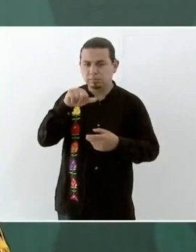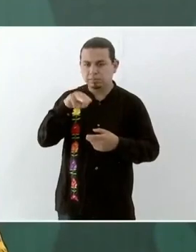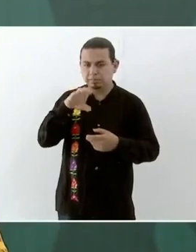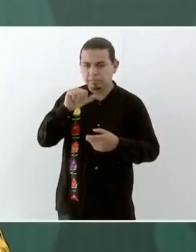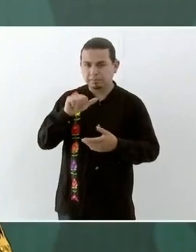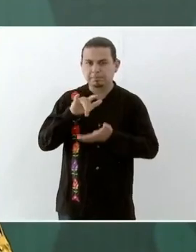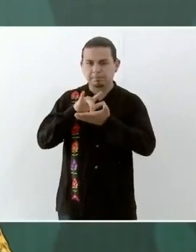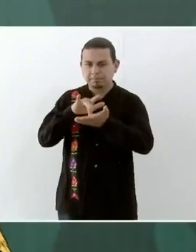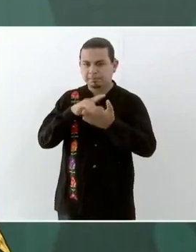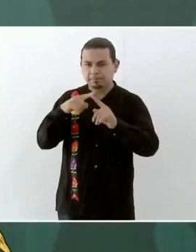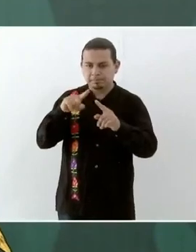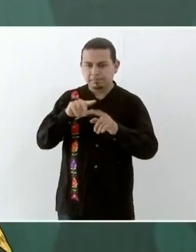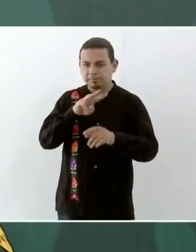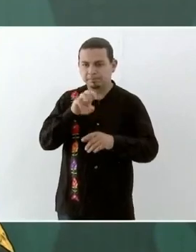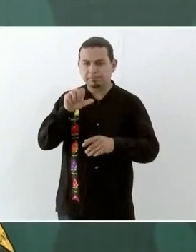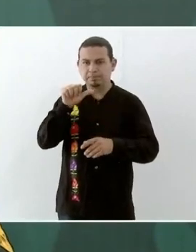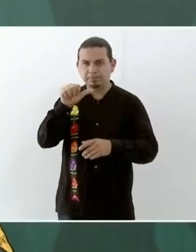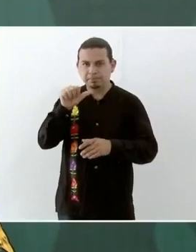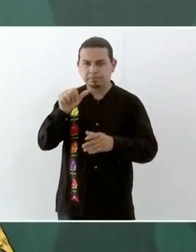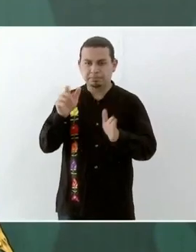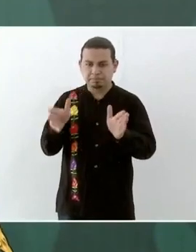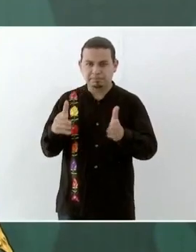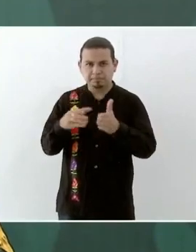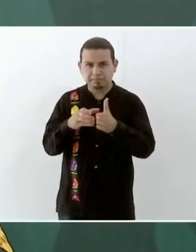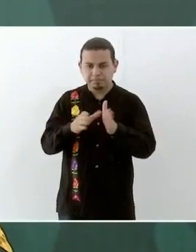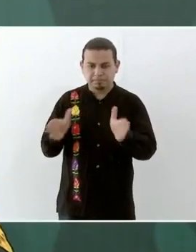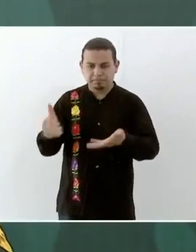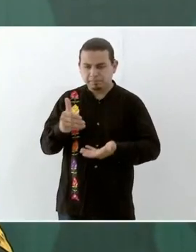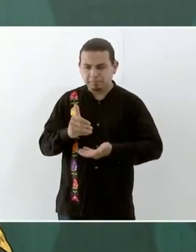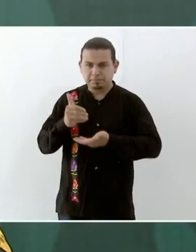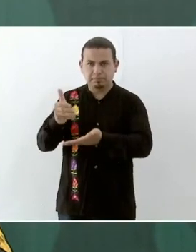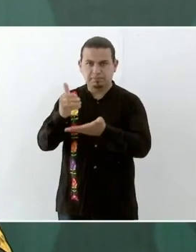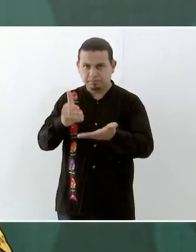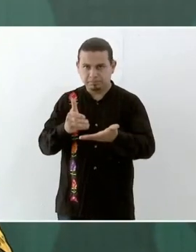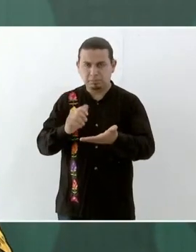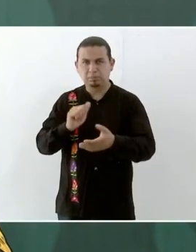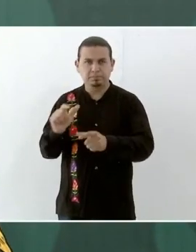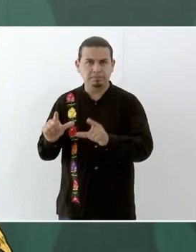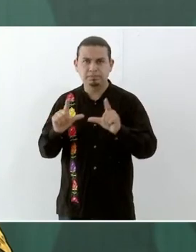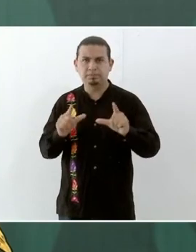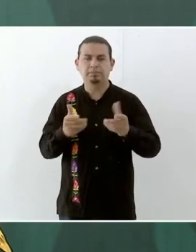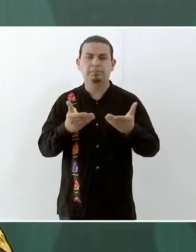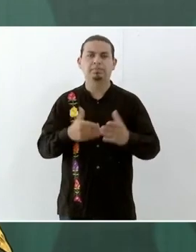616 paquetes. Adelante, por favor.